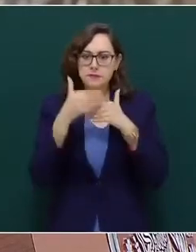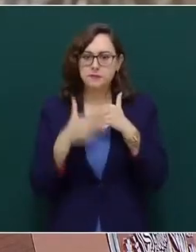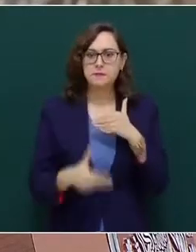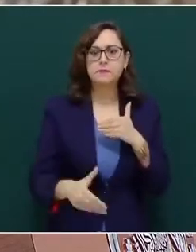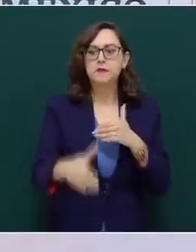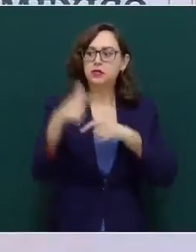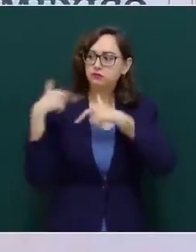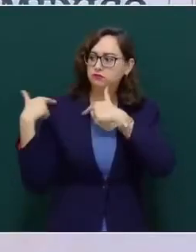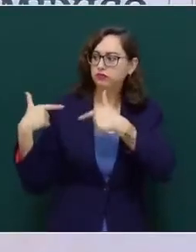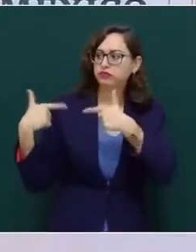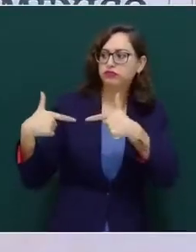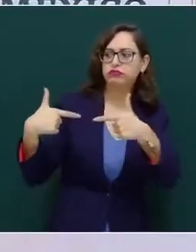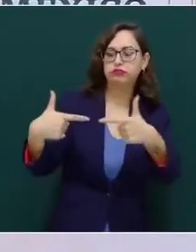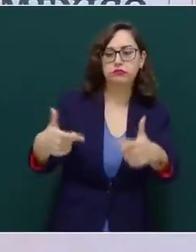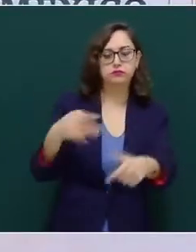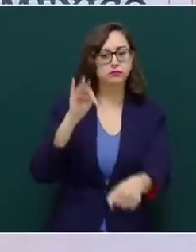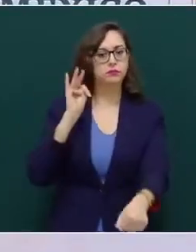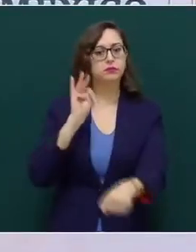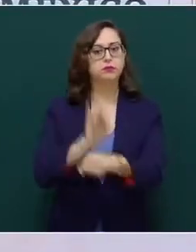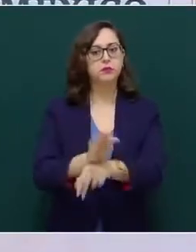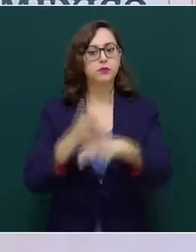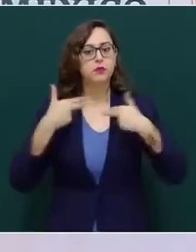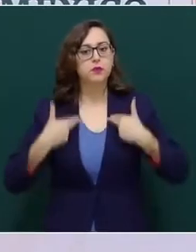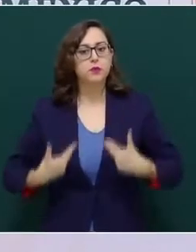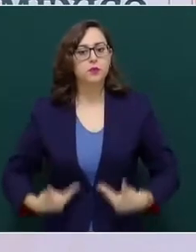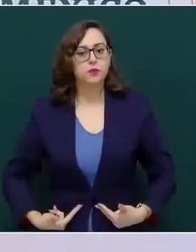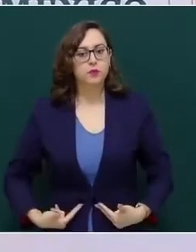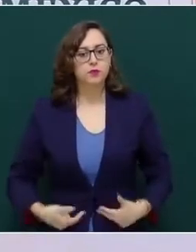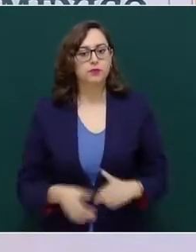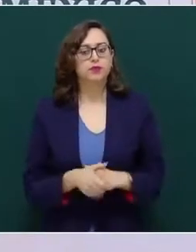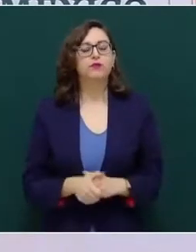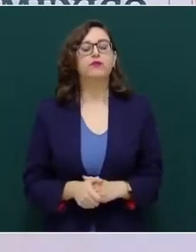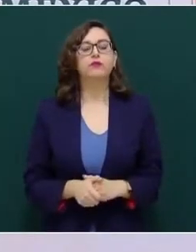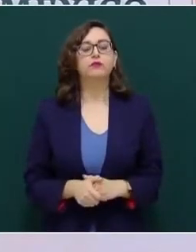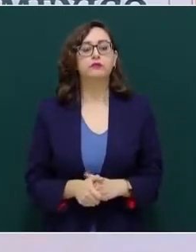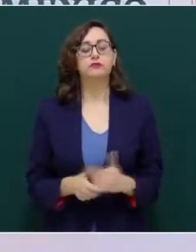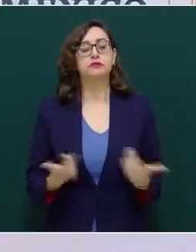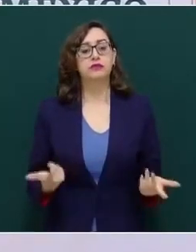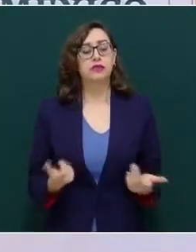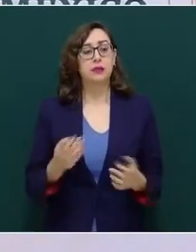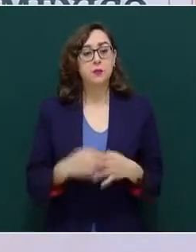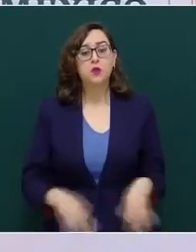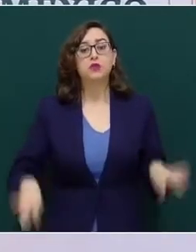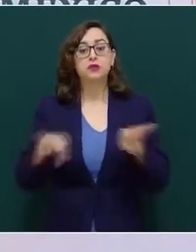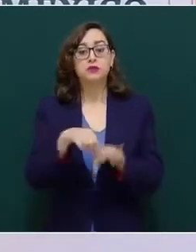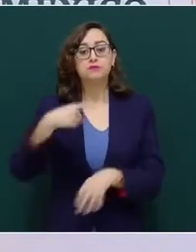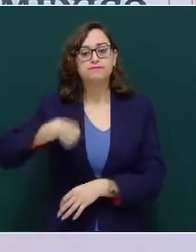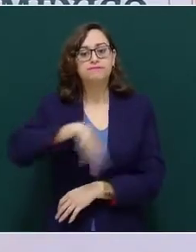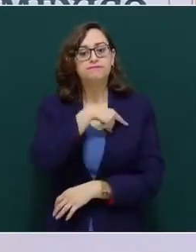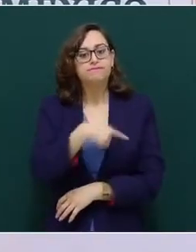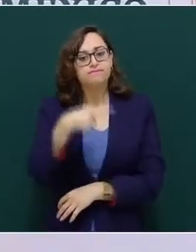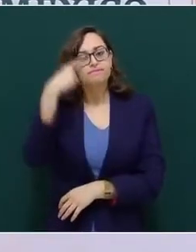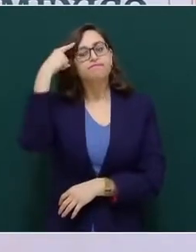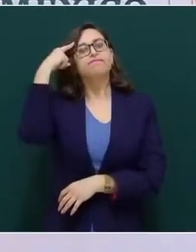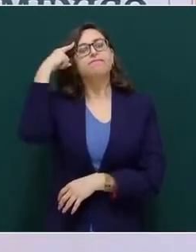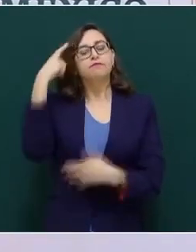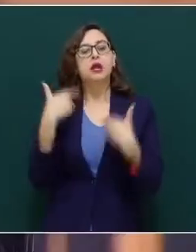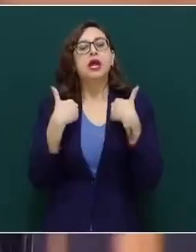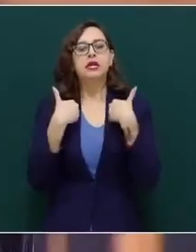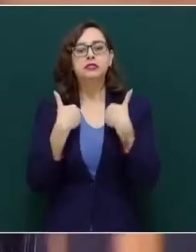la humanidad. Antes que nada, debemos ser realistas y aceptar,